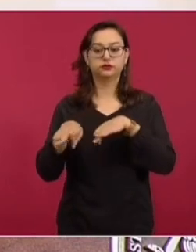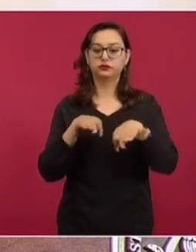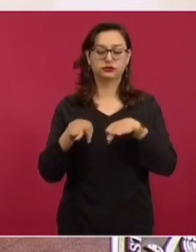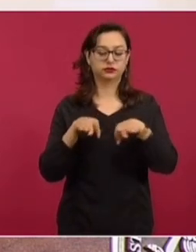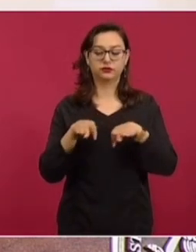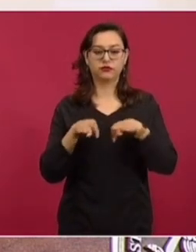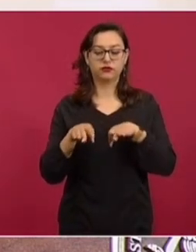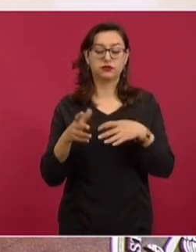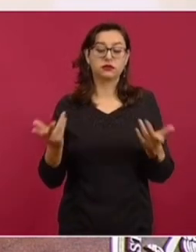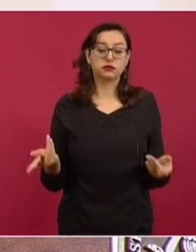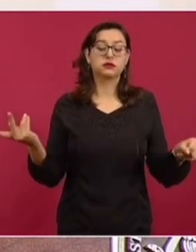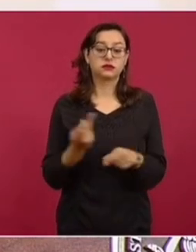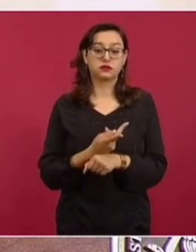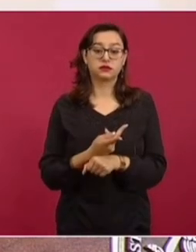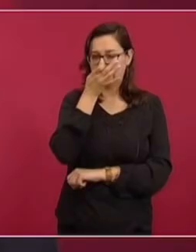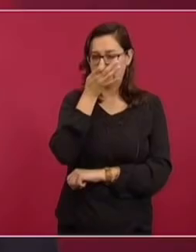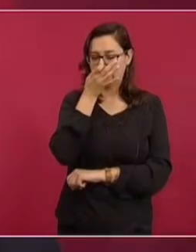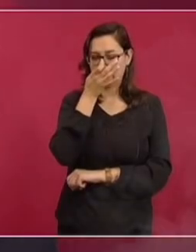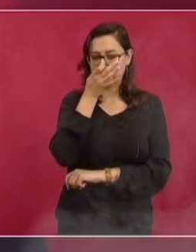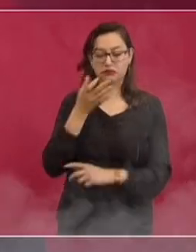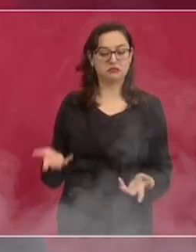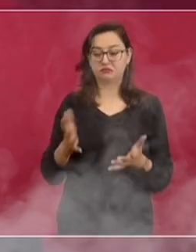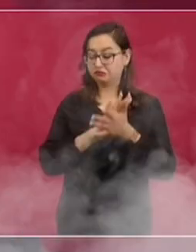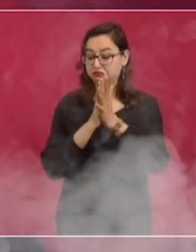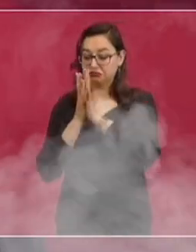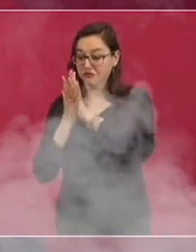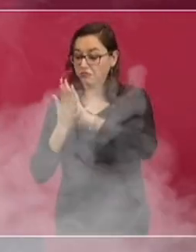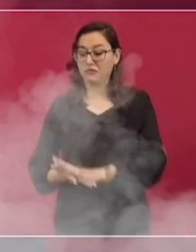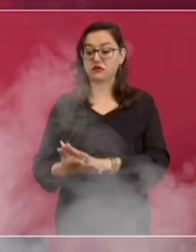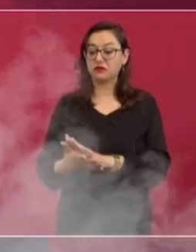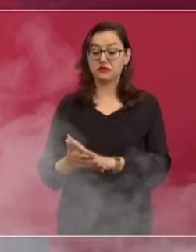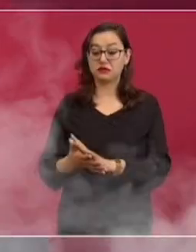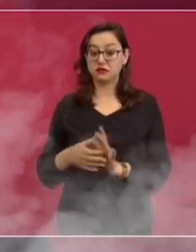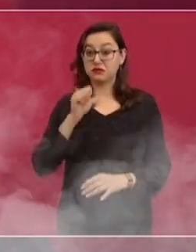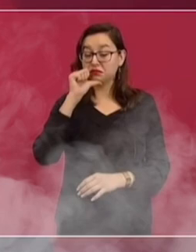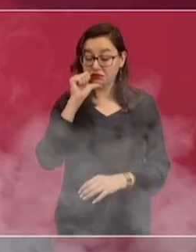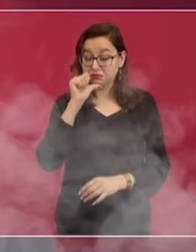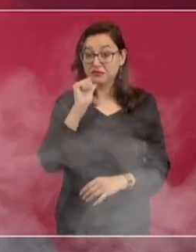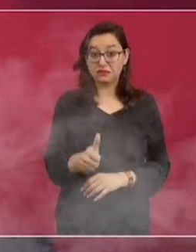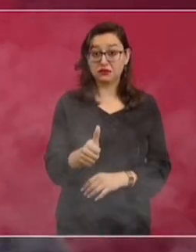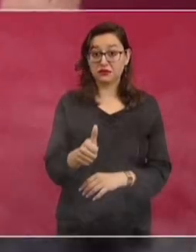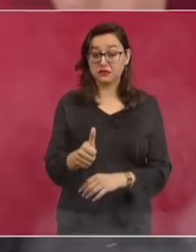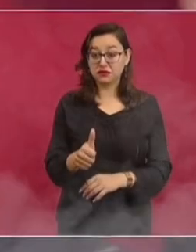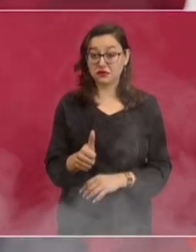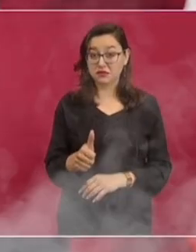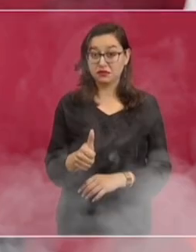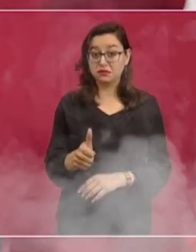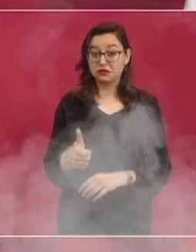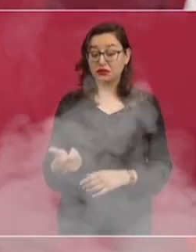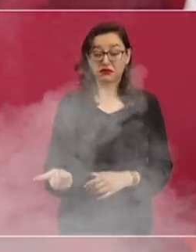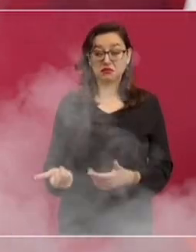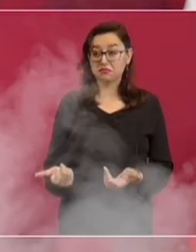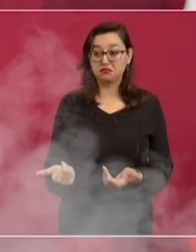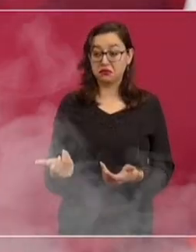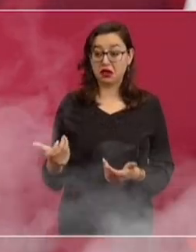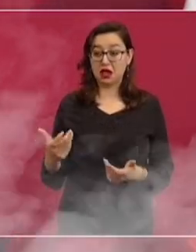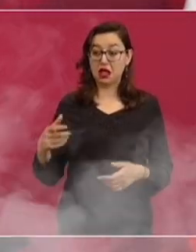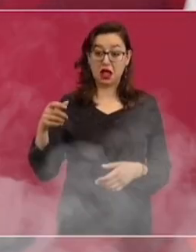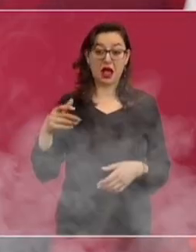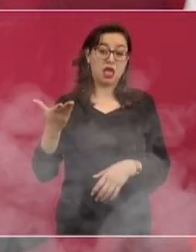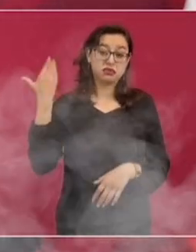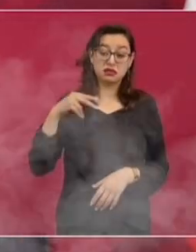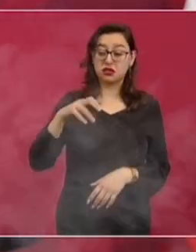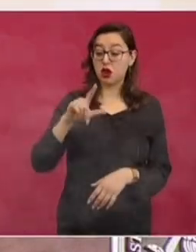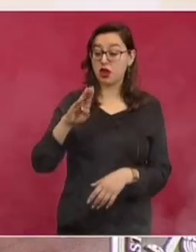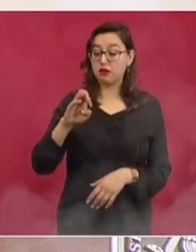no tenía futuro. No podíamos sacar a México de la decadencia en que lo metieron. Con